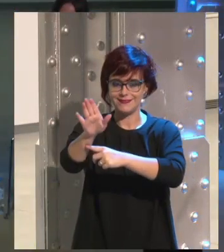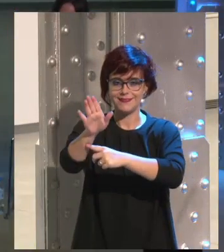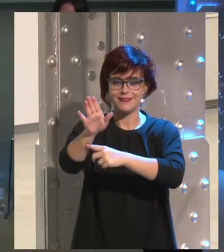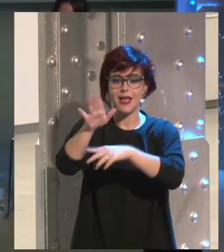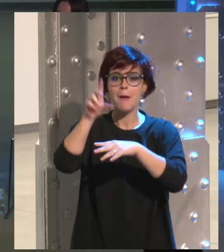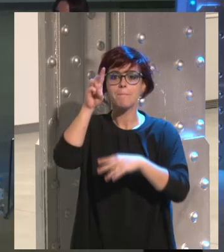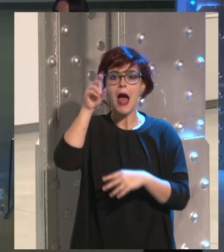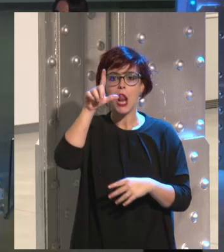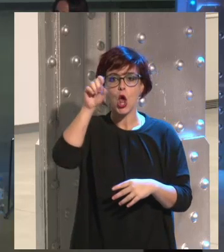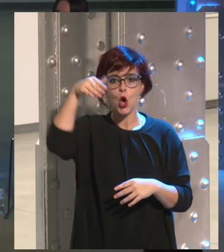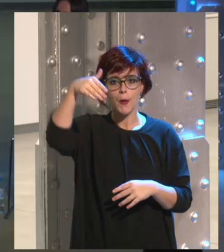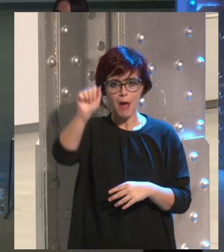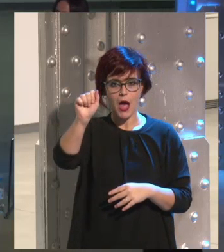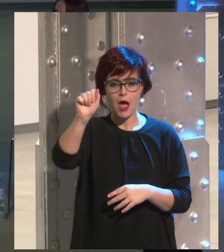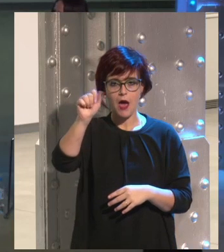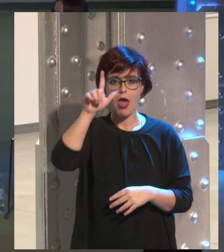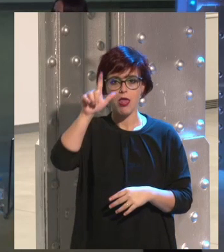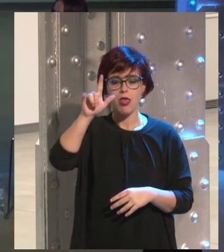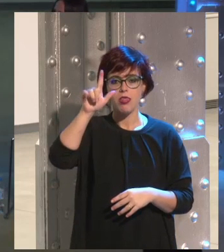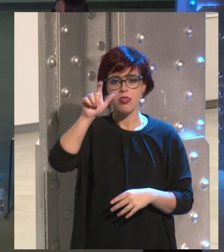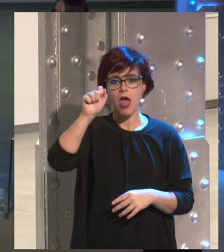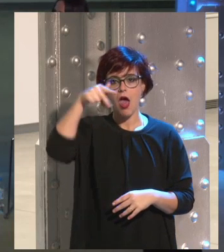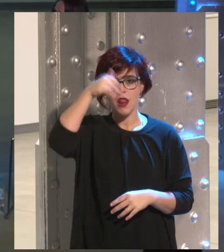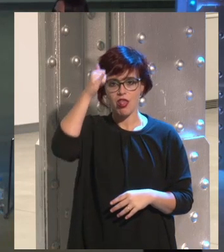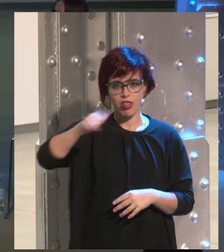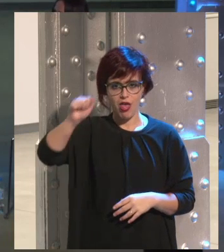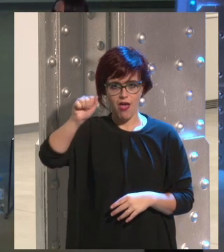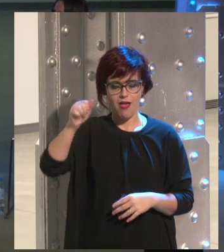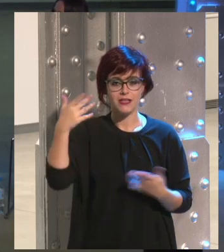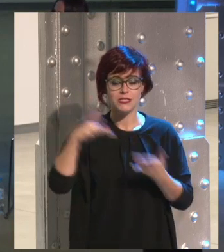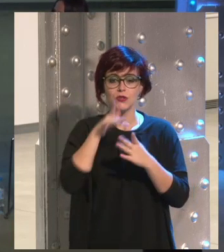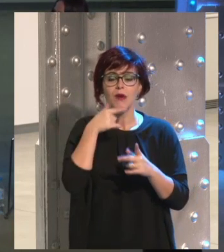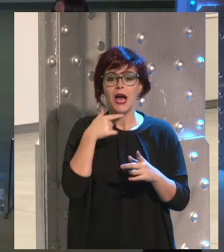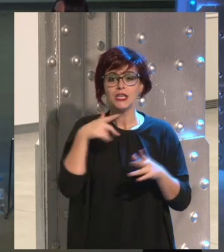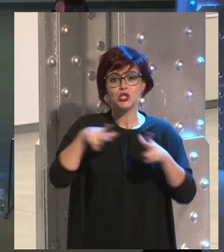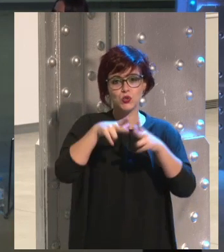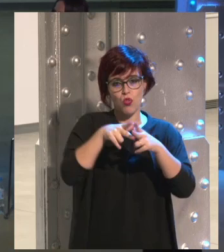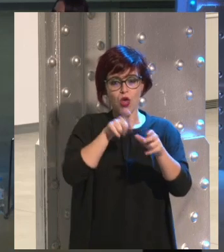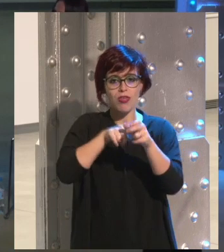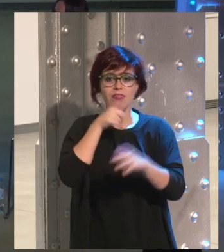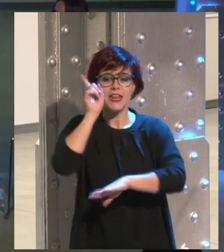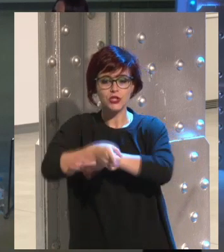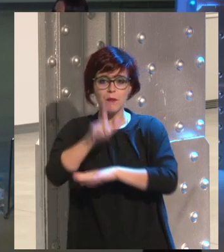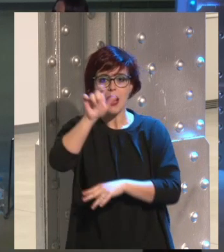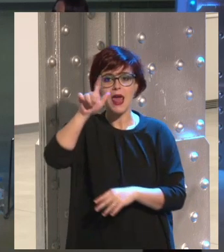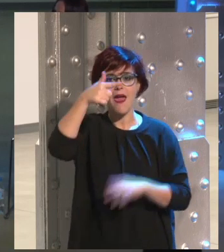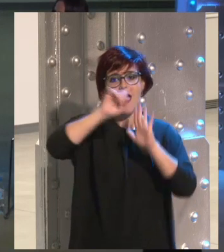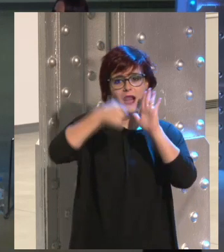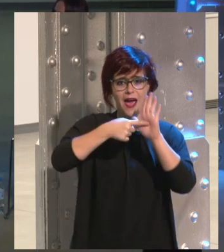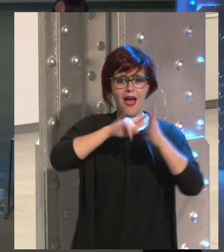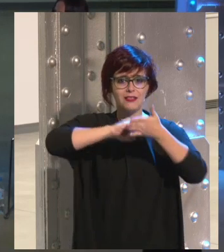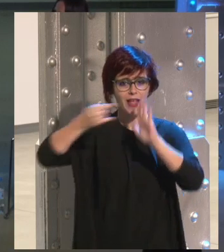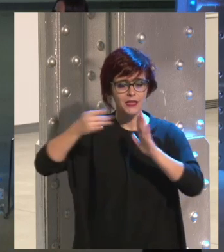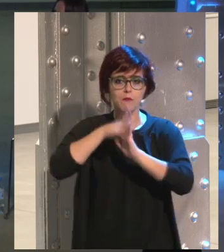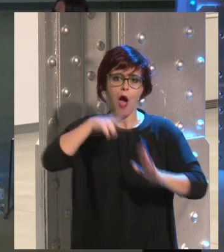Paloma Llaneza. Llaneza, sí. Que es sociedad directora en Razona Legal Tech, una abogada